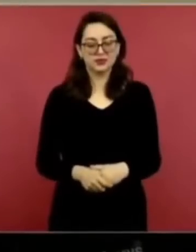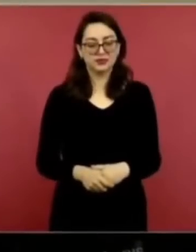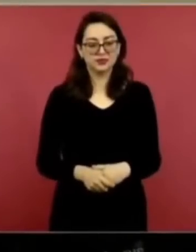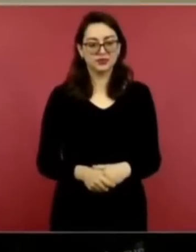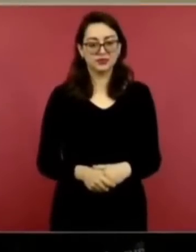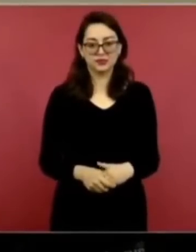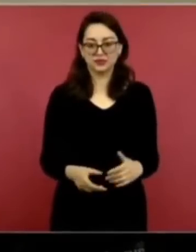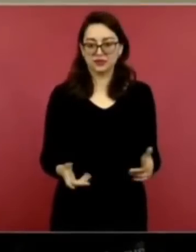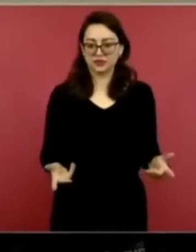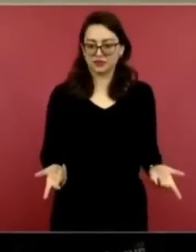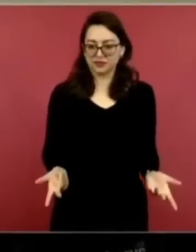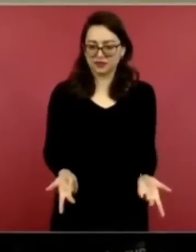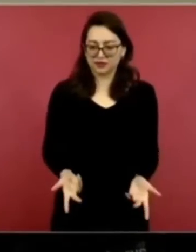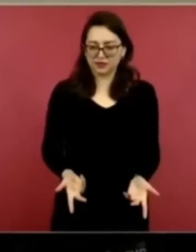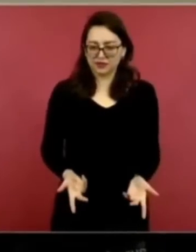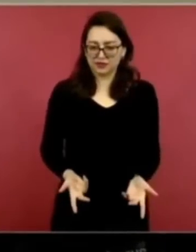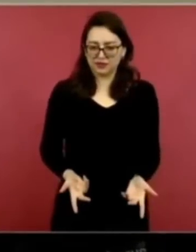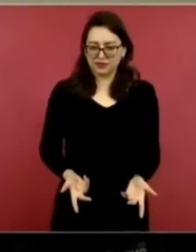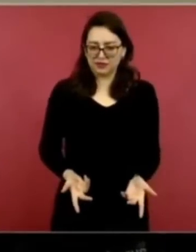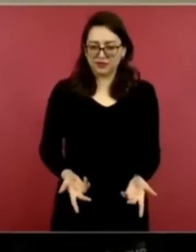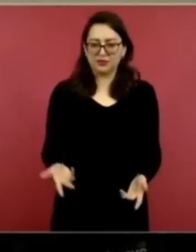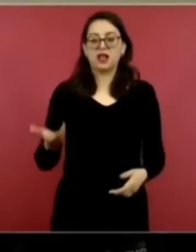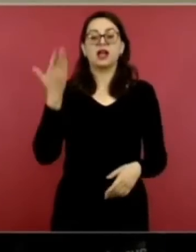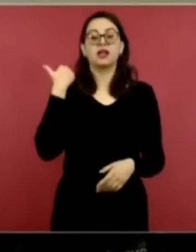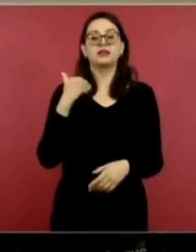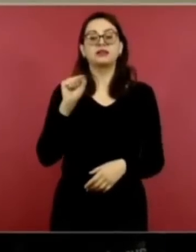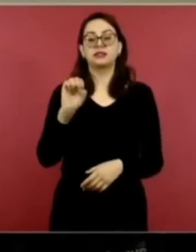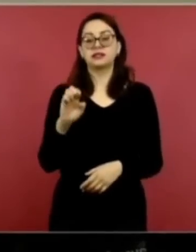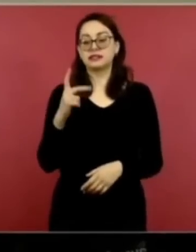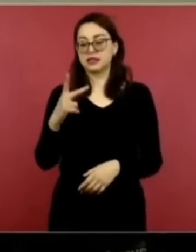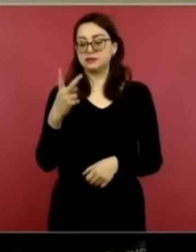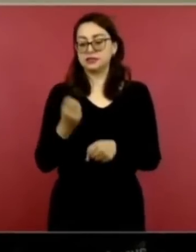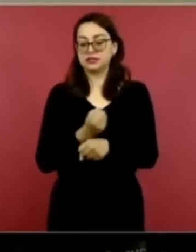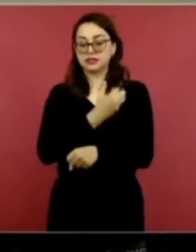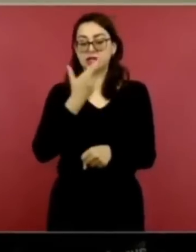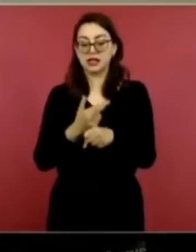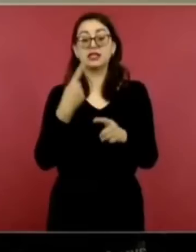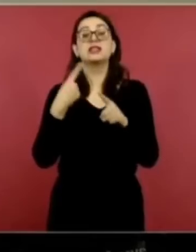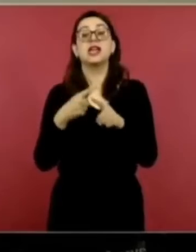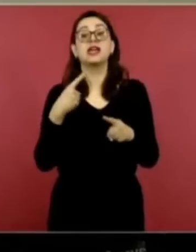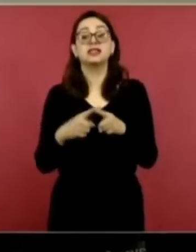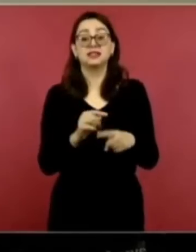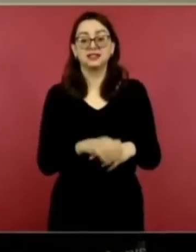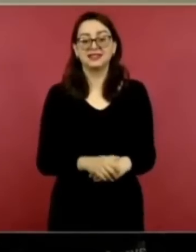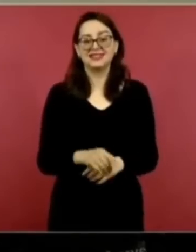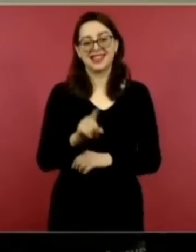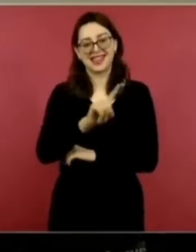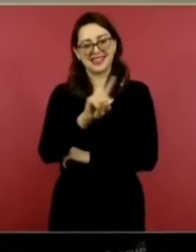secretario de educación? Ernesto Cedillo.